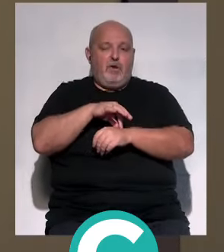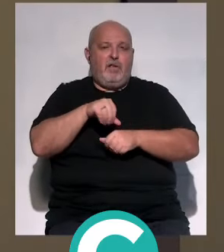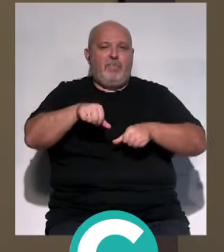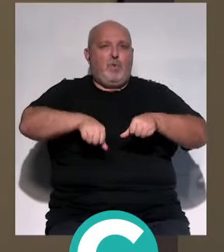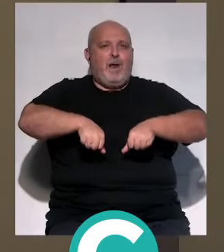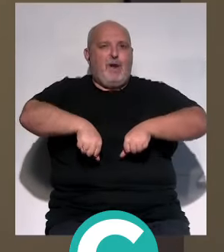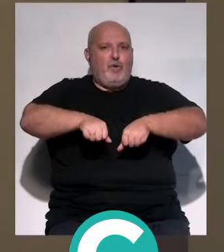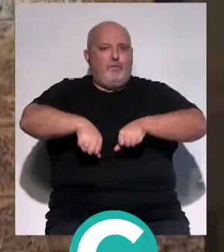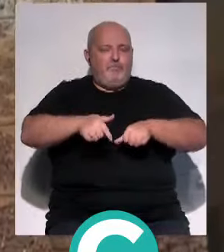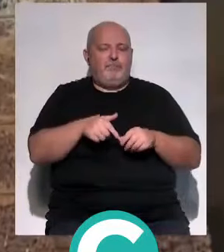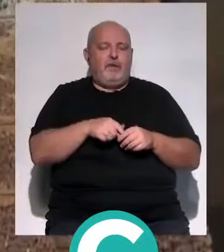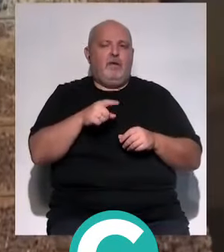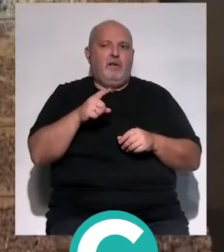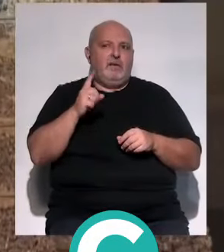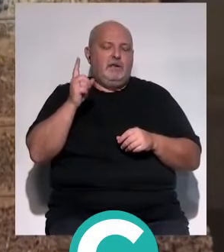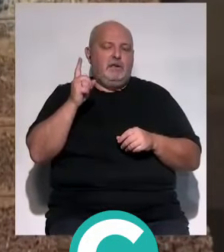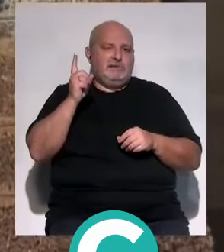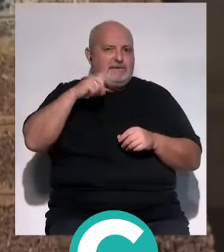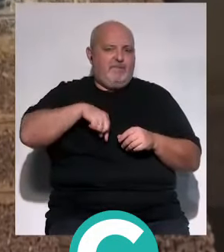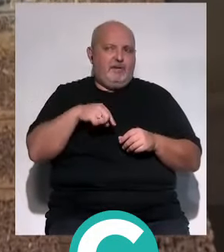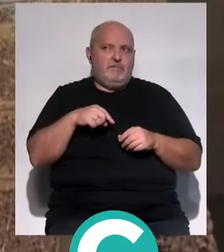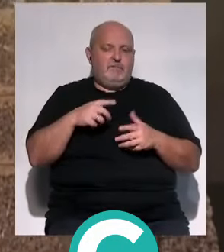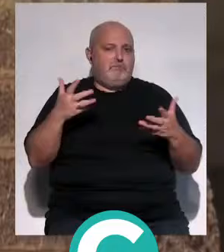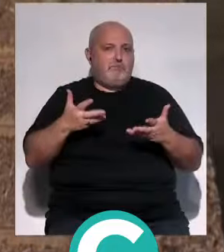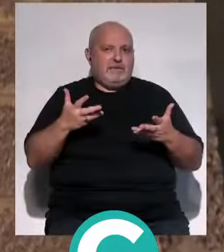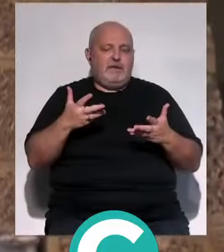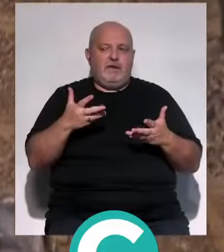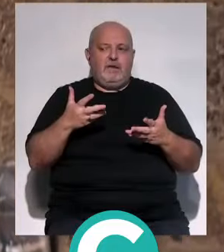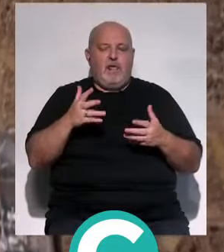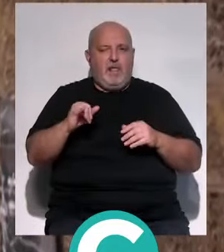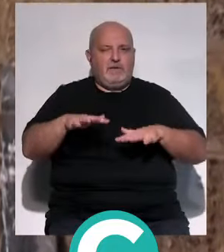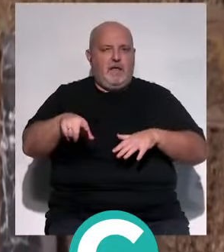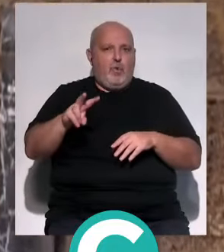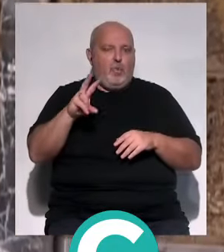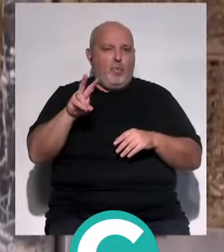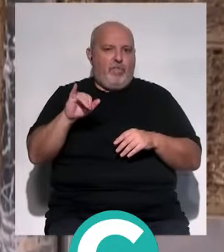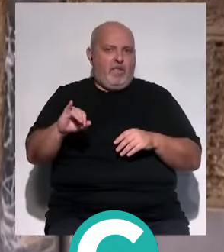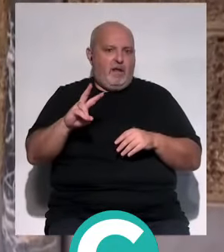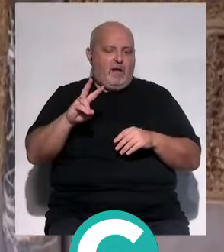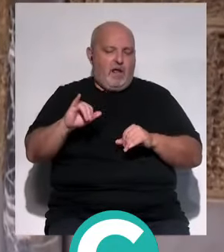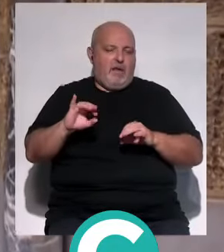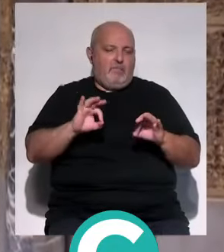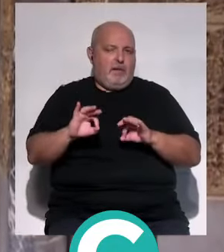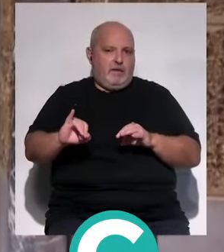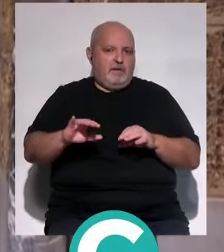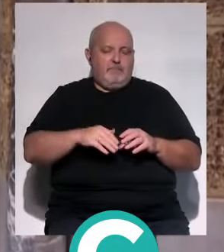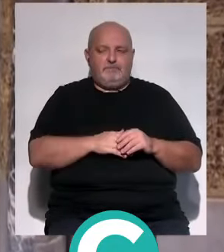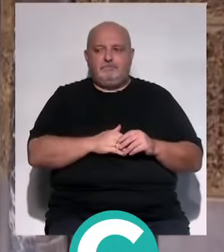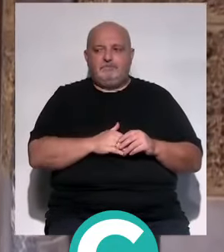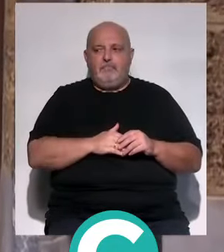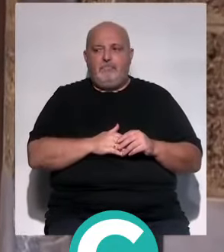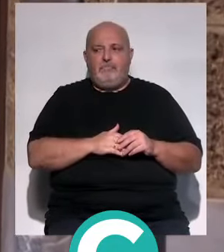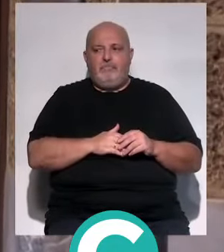cirujano, que sabe que pasa cualquier cosa, está ahí esa UCI a su disposición.